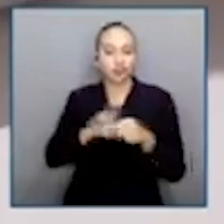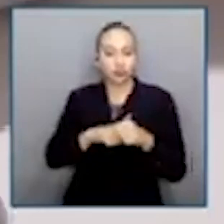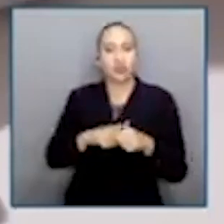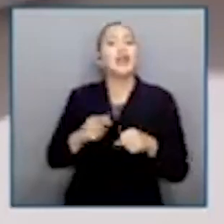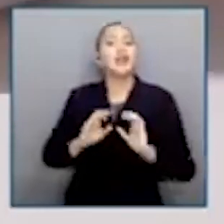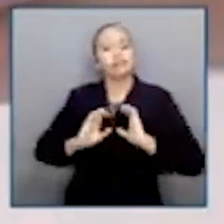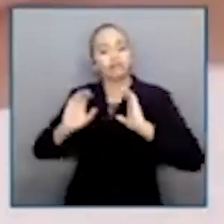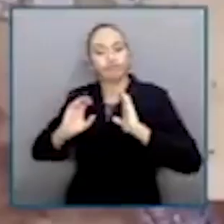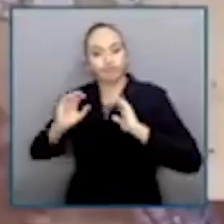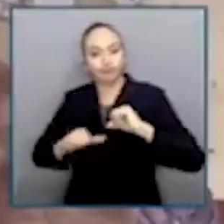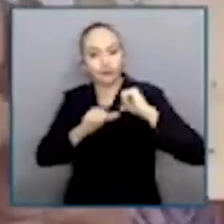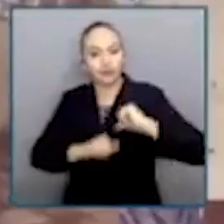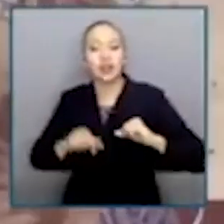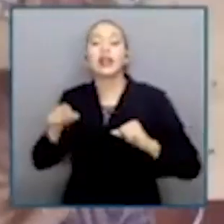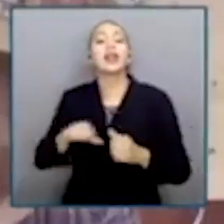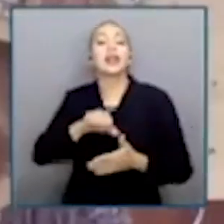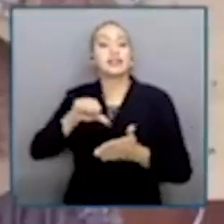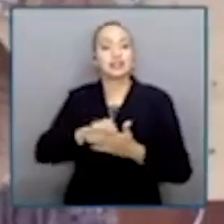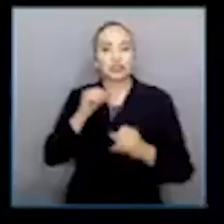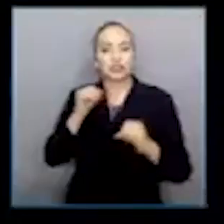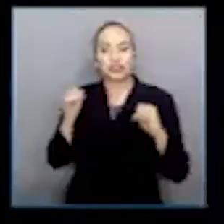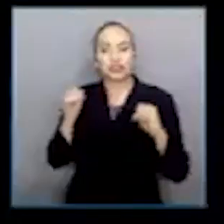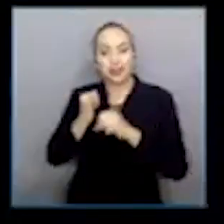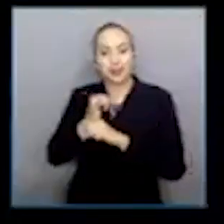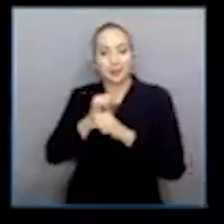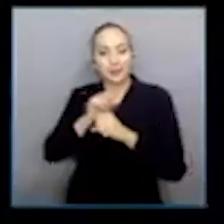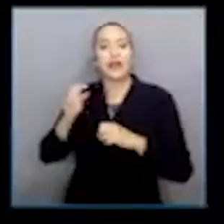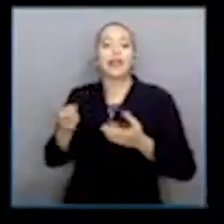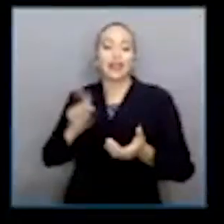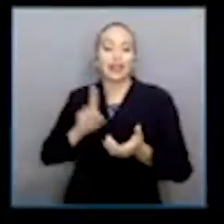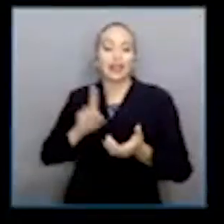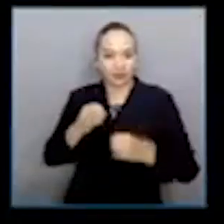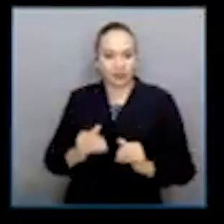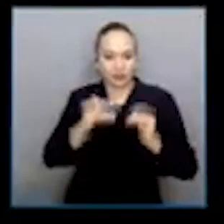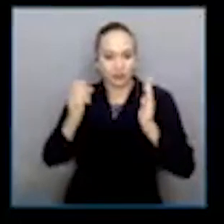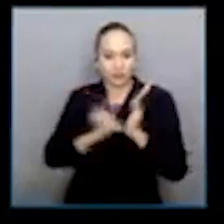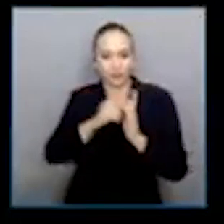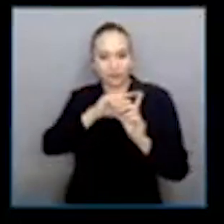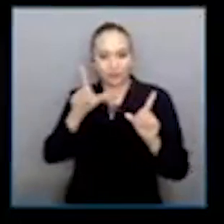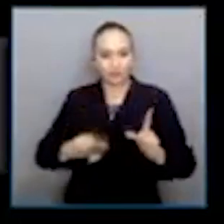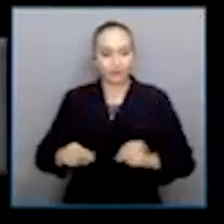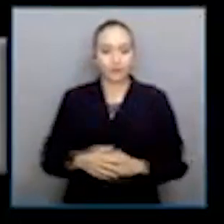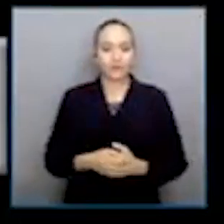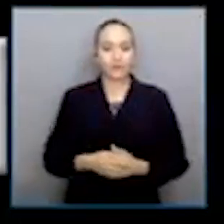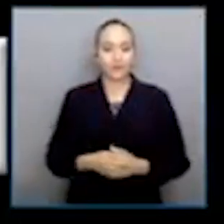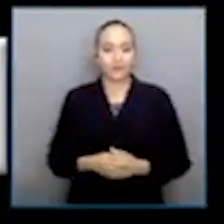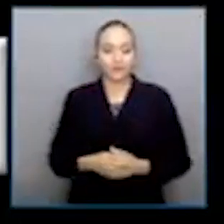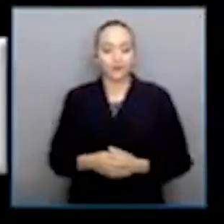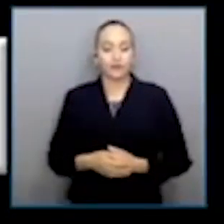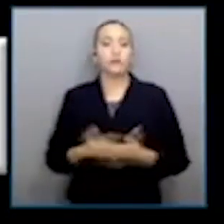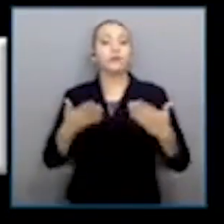organizado por el Centro de Estudios Constitucionales de la Suprema Corte. Así tenemos, por ejemplo, que en el caso de la prestación por enfermedad,